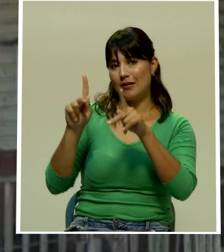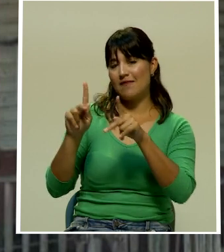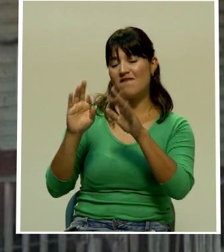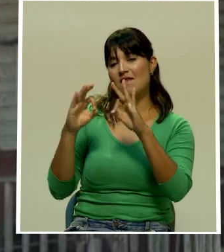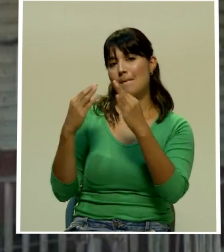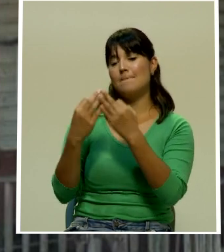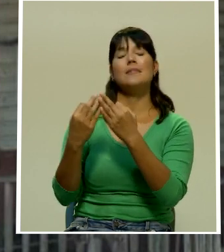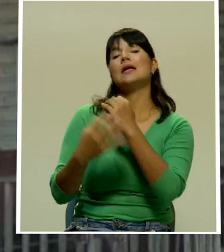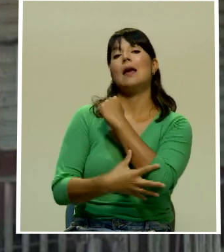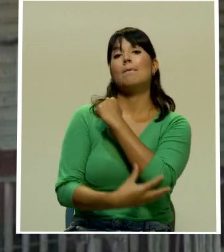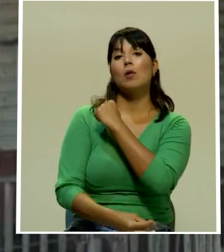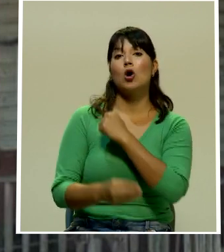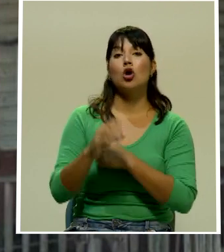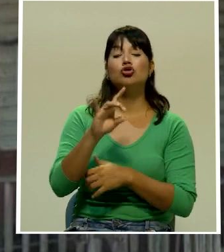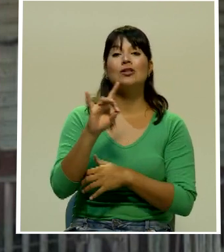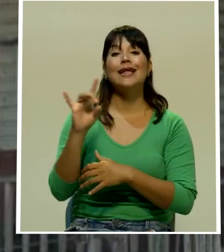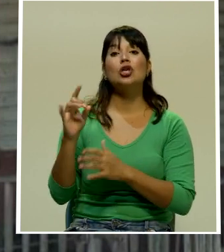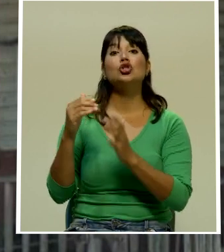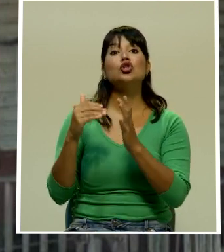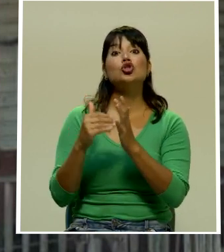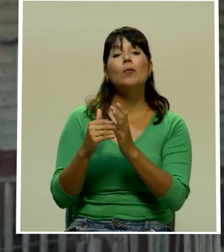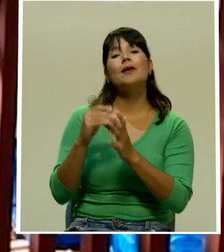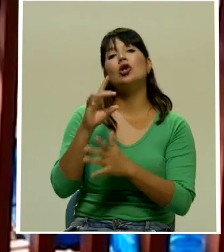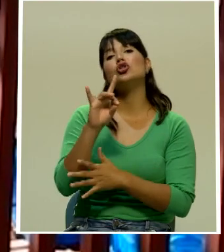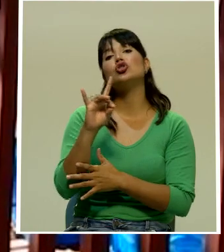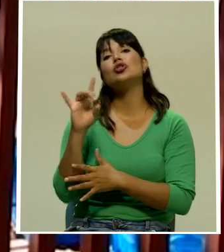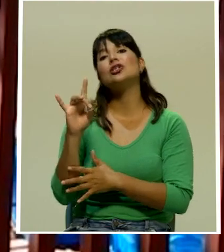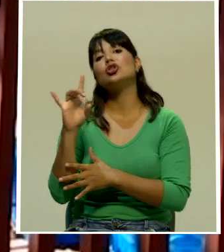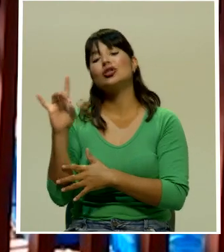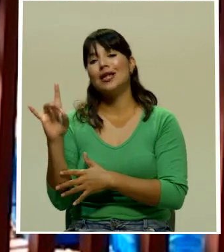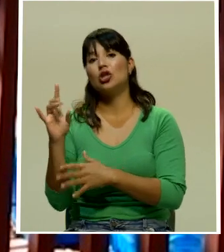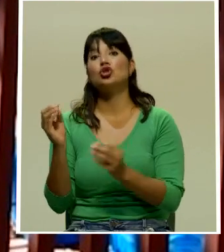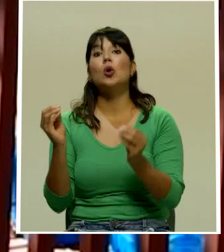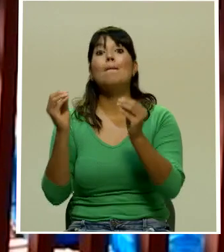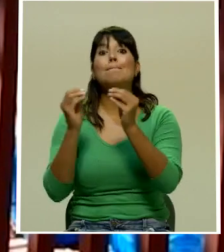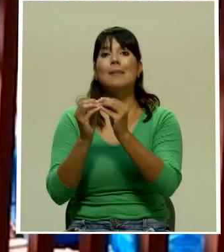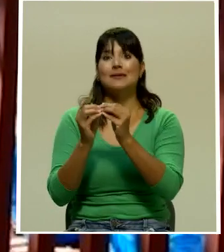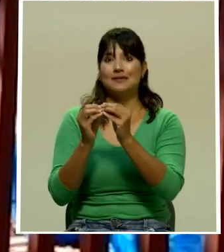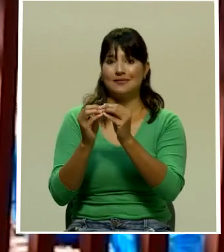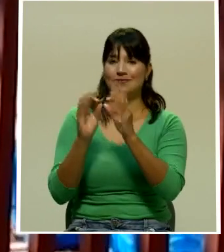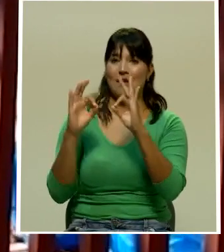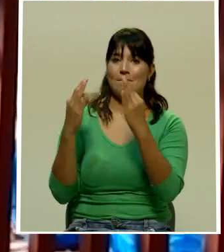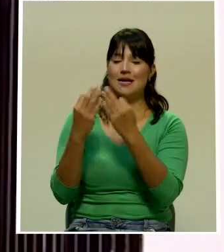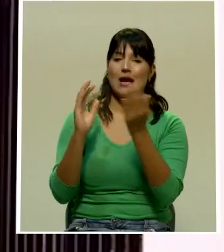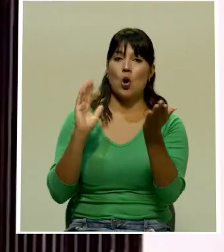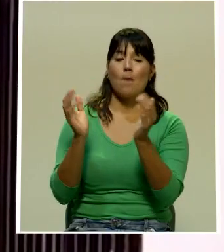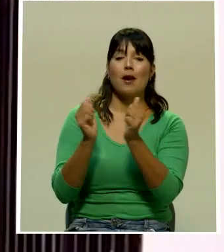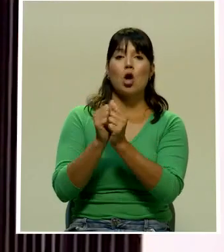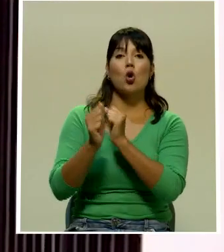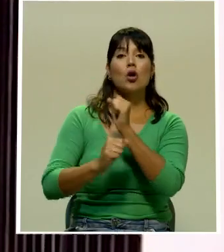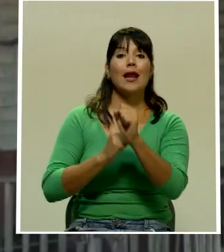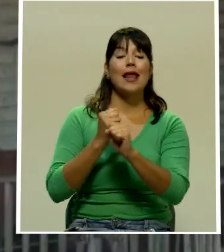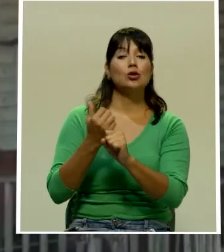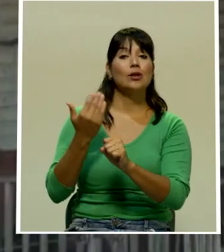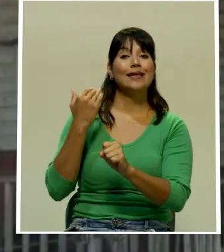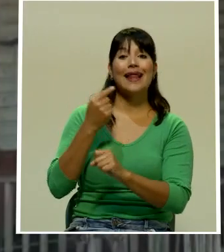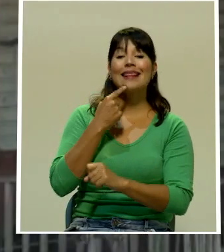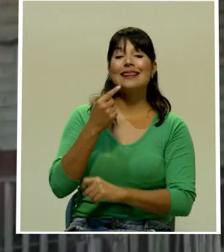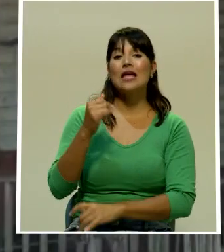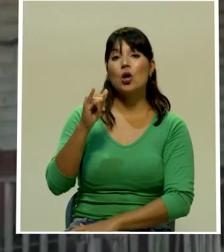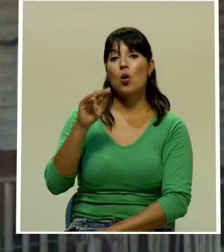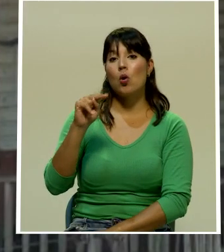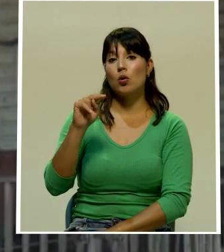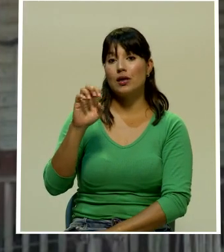.888 más que el año anterior. Así lo evidenció la encuesta nacional de hogares del INEC. La